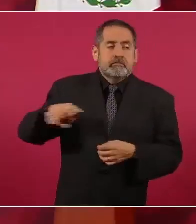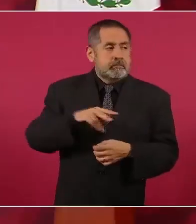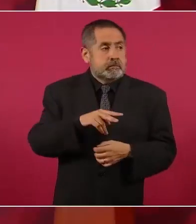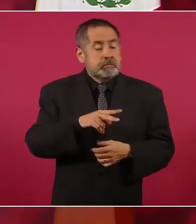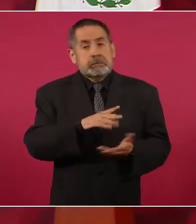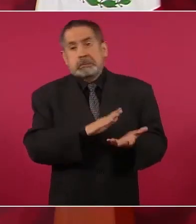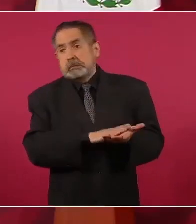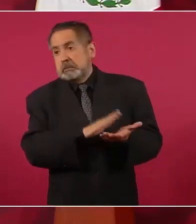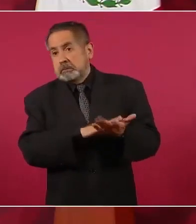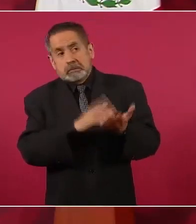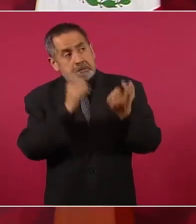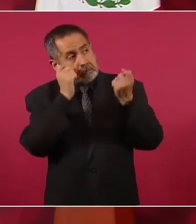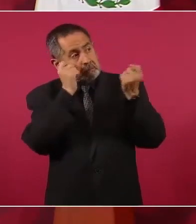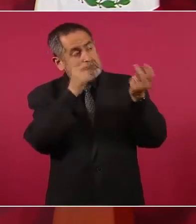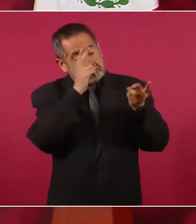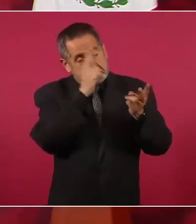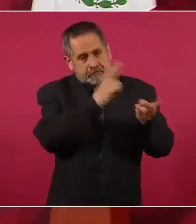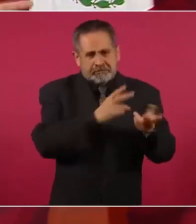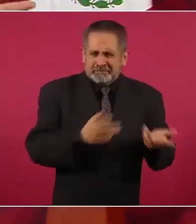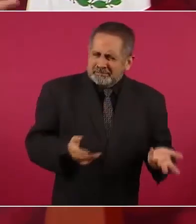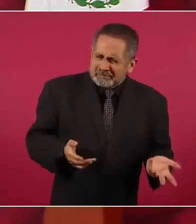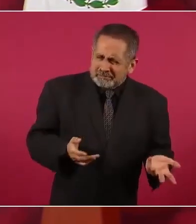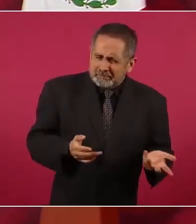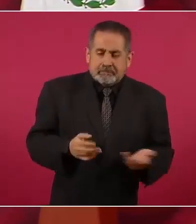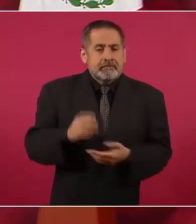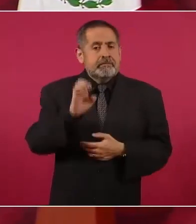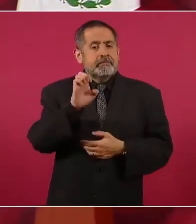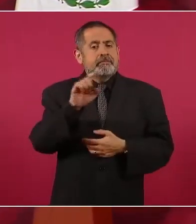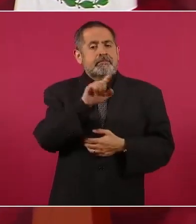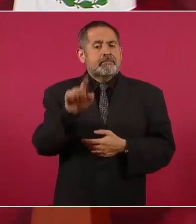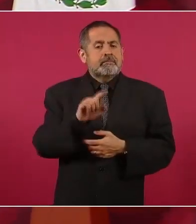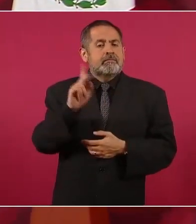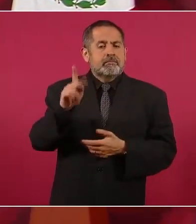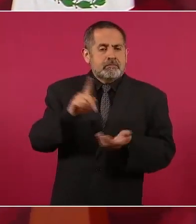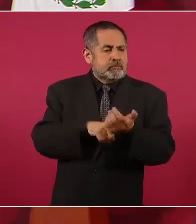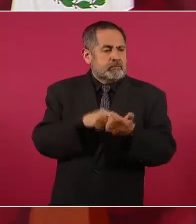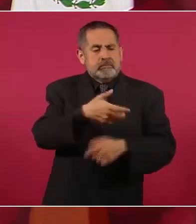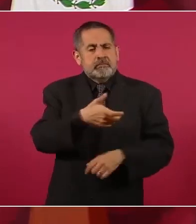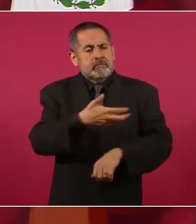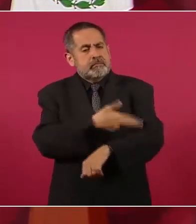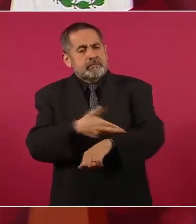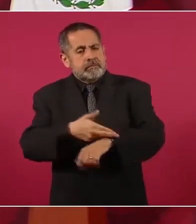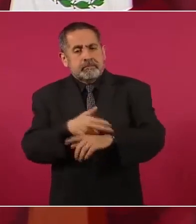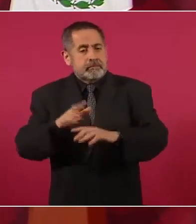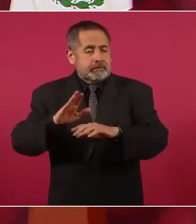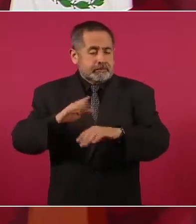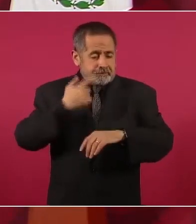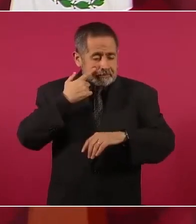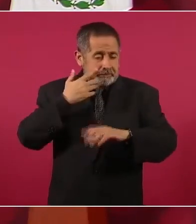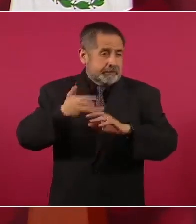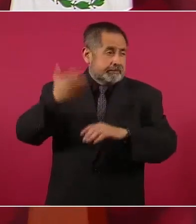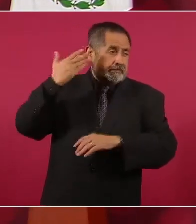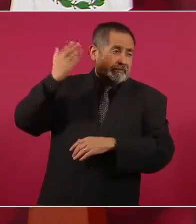¿Por qué Zedillo actuó así? Porque en ese entonces